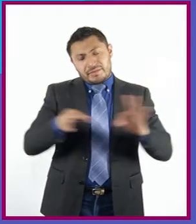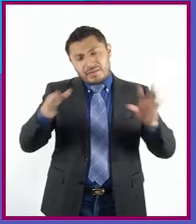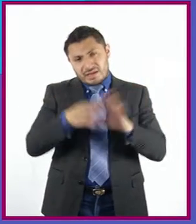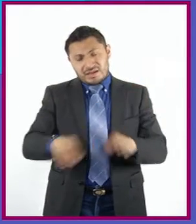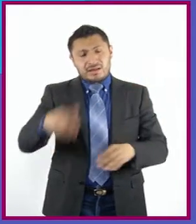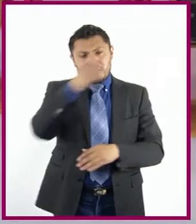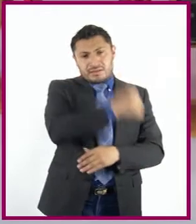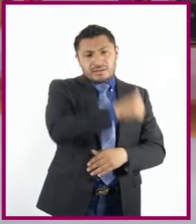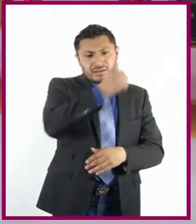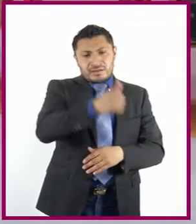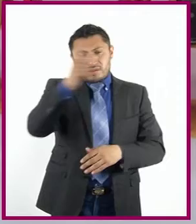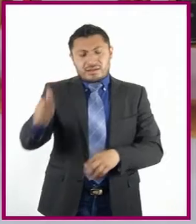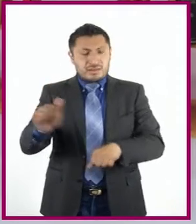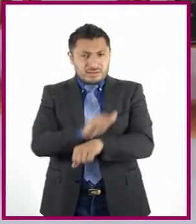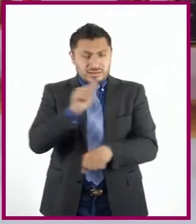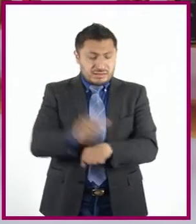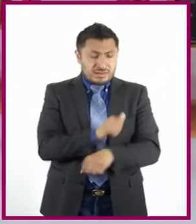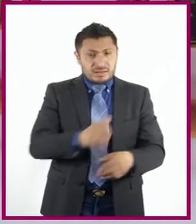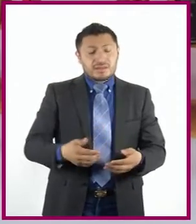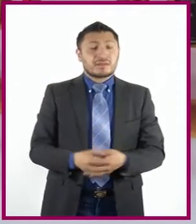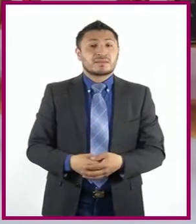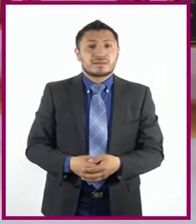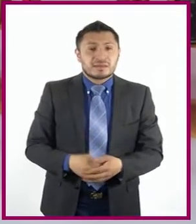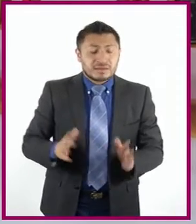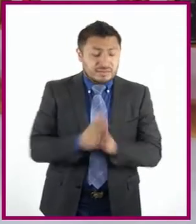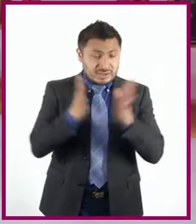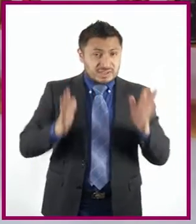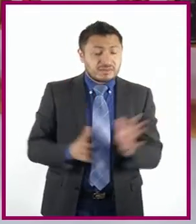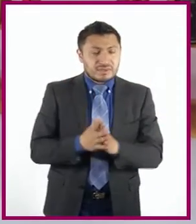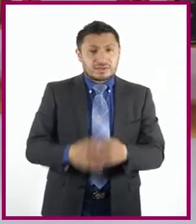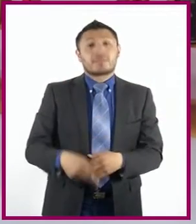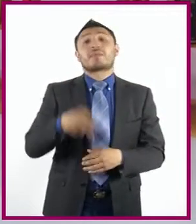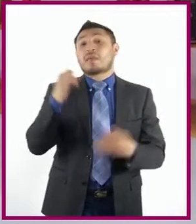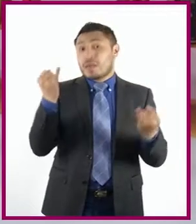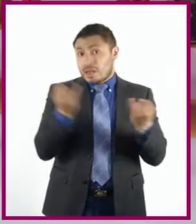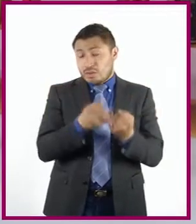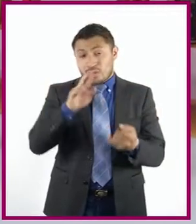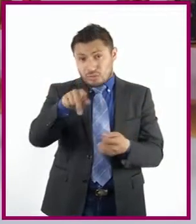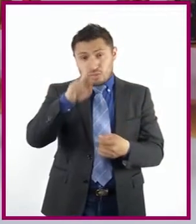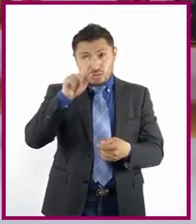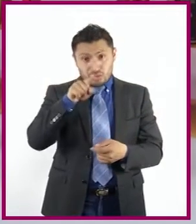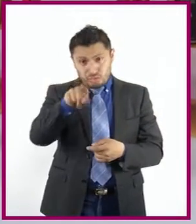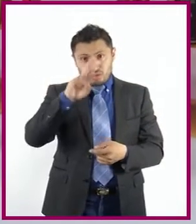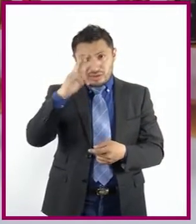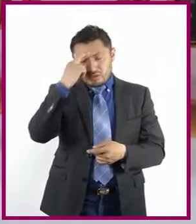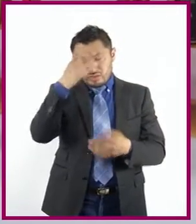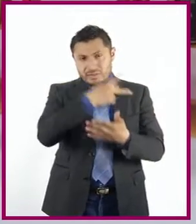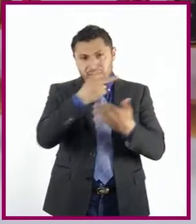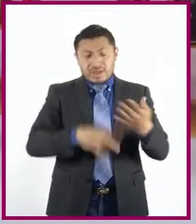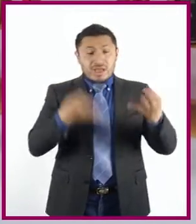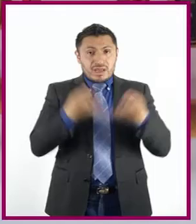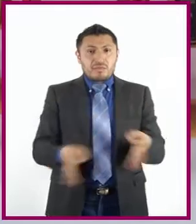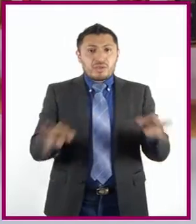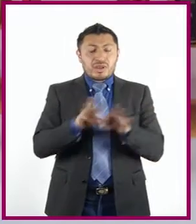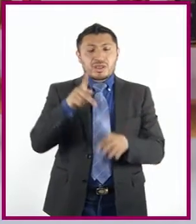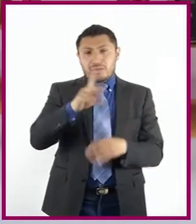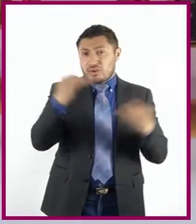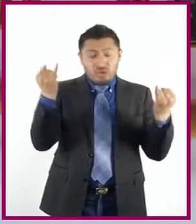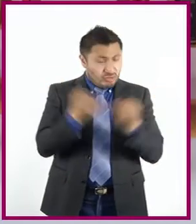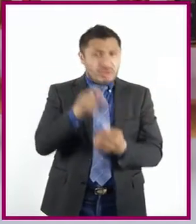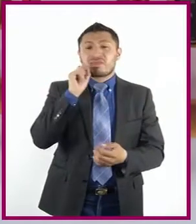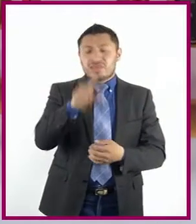lector. Desde luego, la planeación es fundamental, pero es importante también tomar en cuenta una serie de